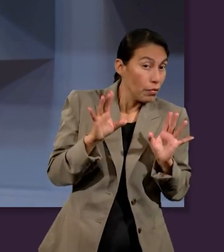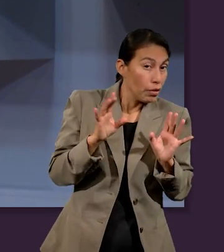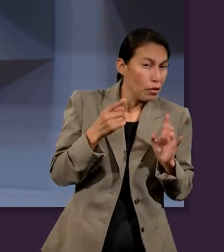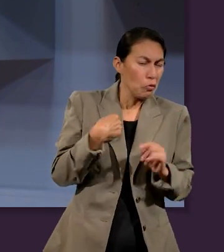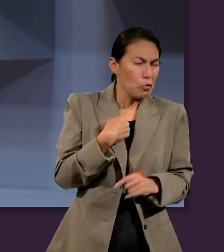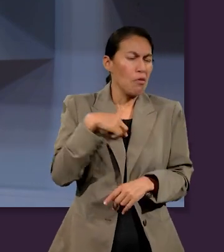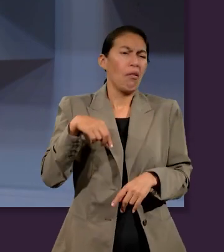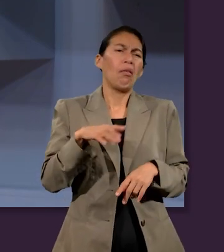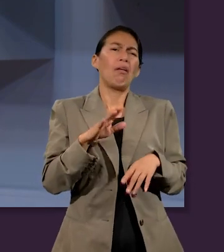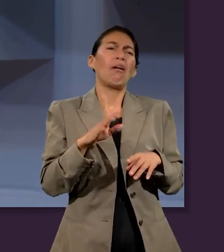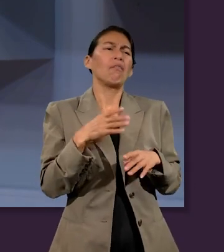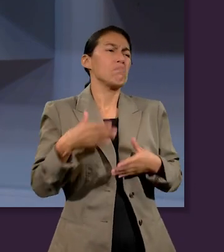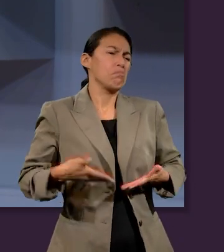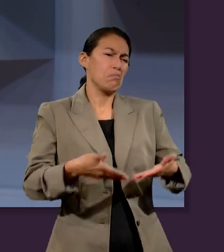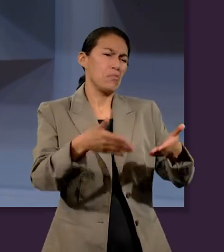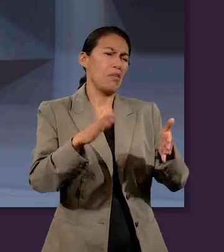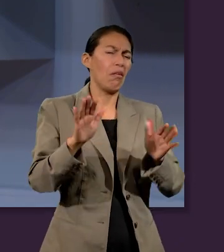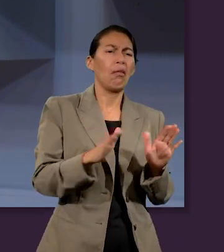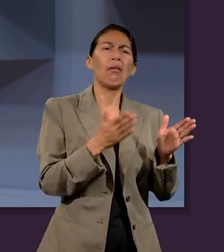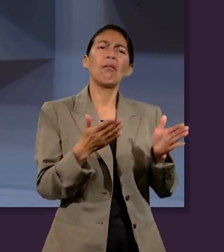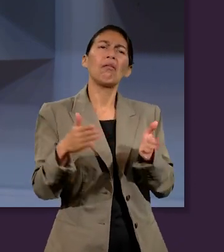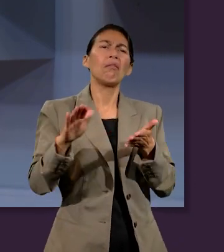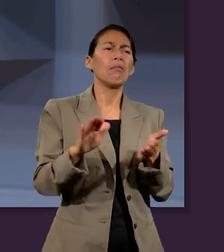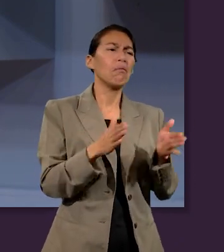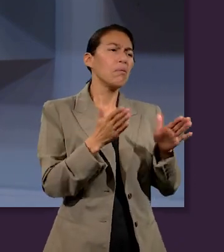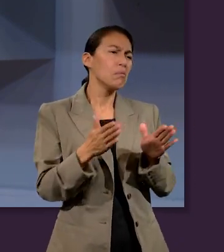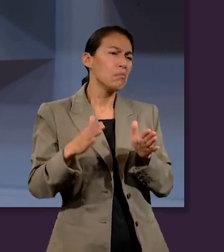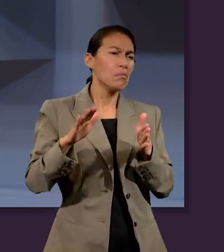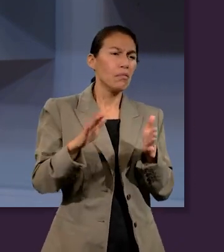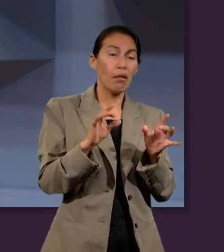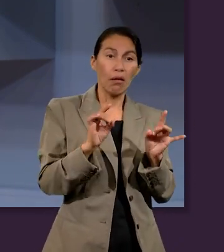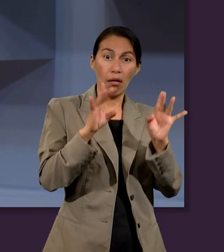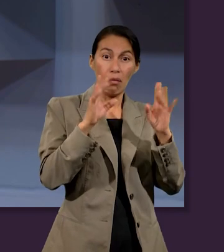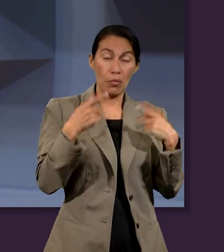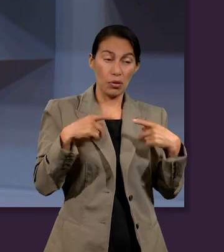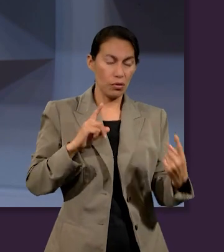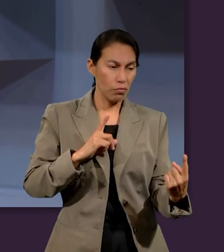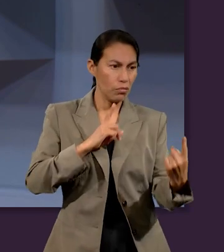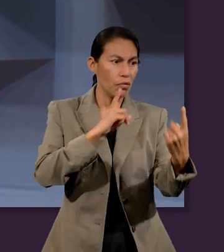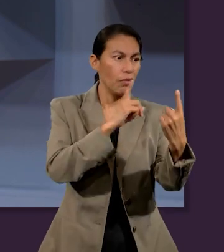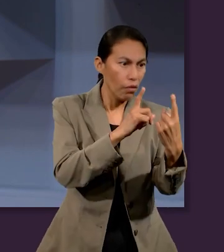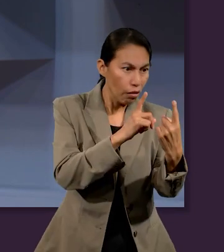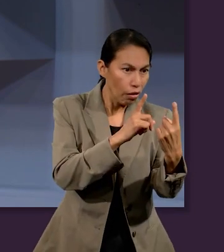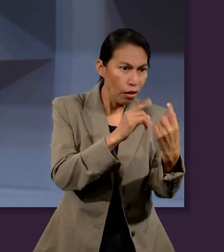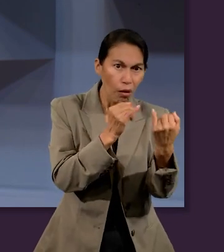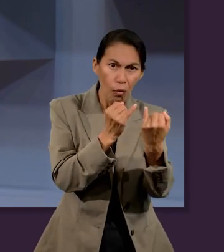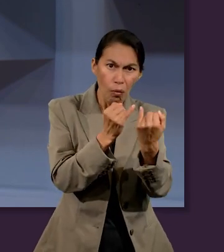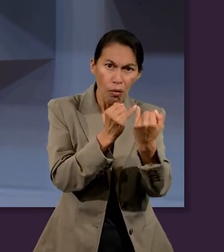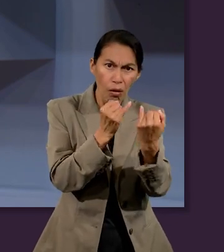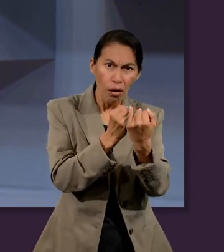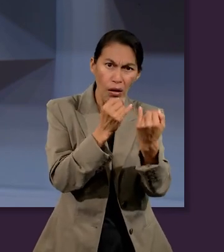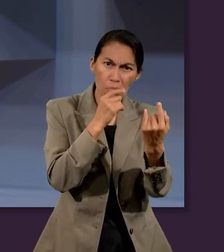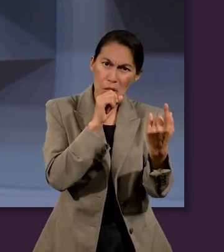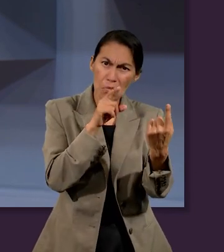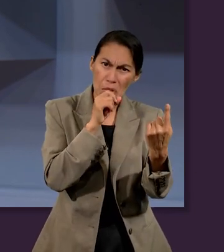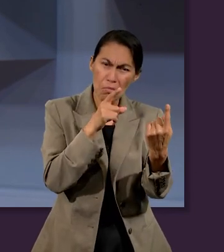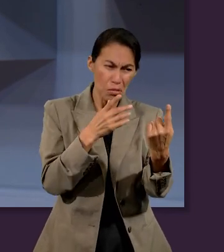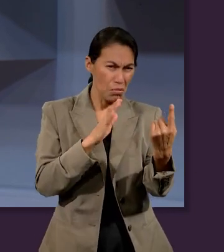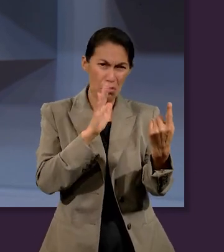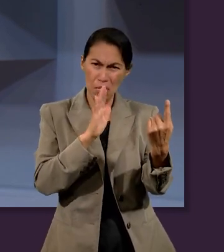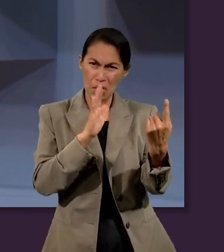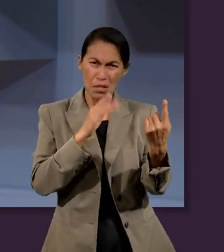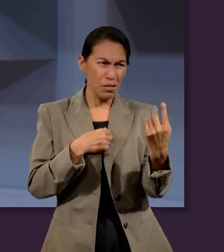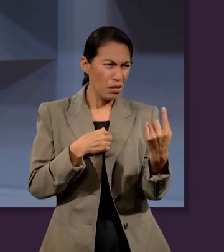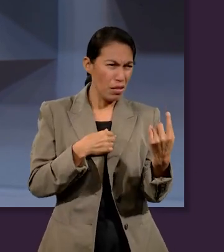la calle, y nos aparece alguien que tal vez fue cercano a nosotros, y como anciano de mí, tiene la misma voz, se comporta